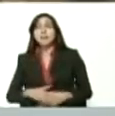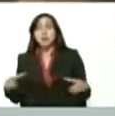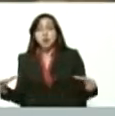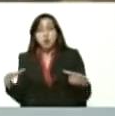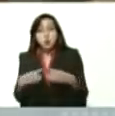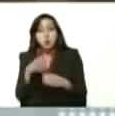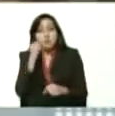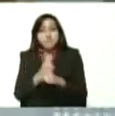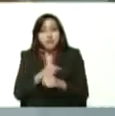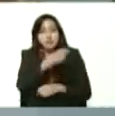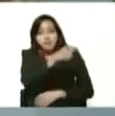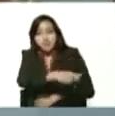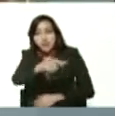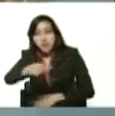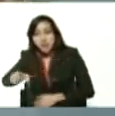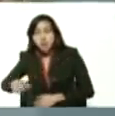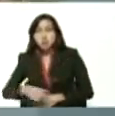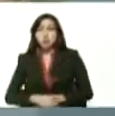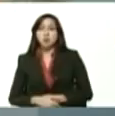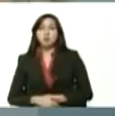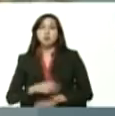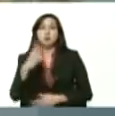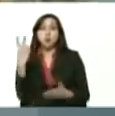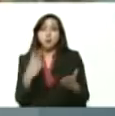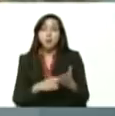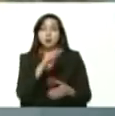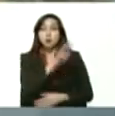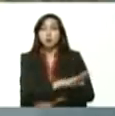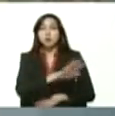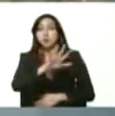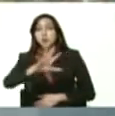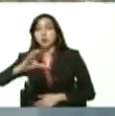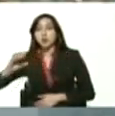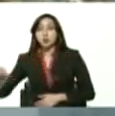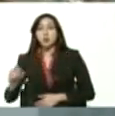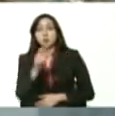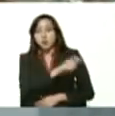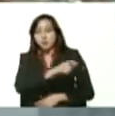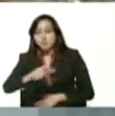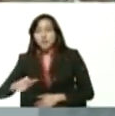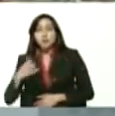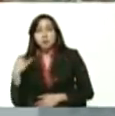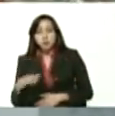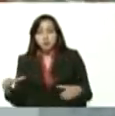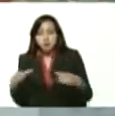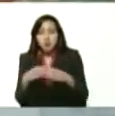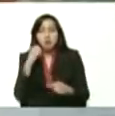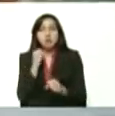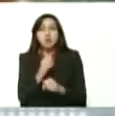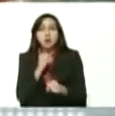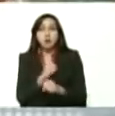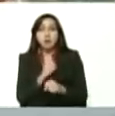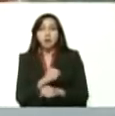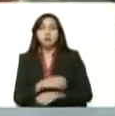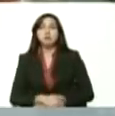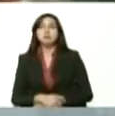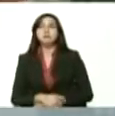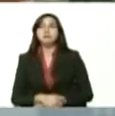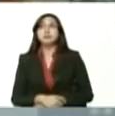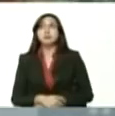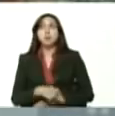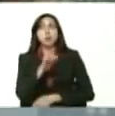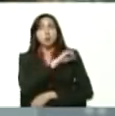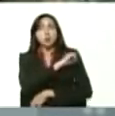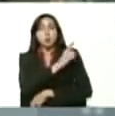de los trabajadores y trabajadoras 2.450 consejos productivos de trabajadores y trabajadoras es una fuerza